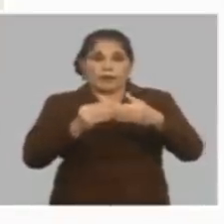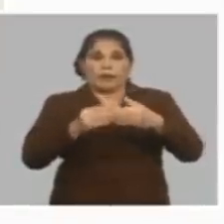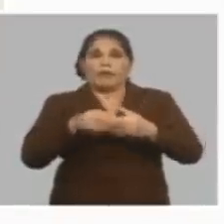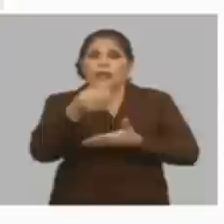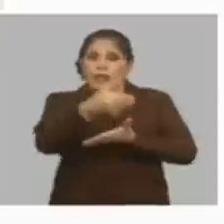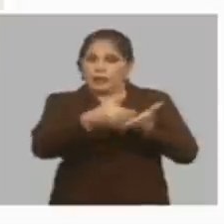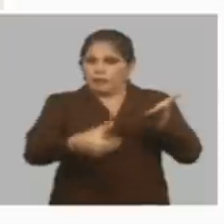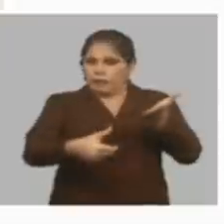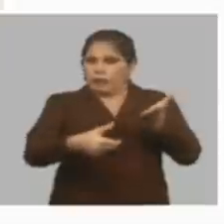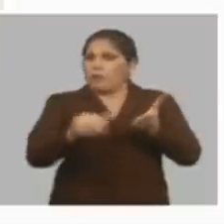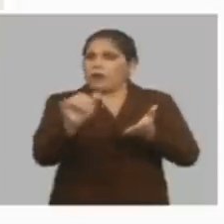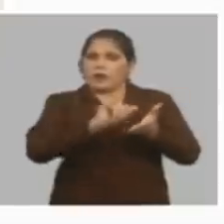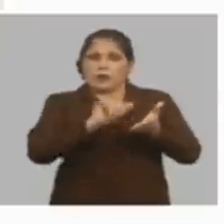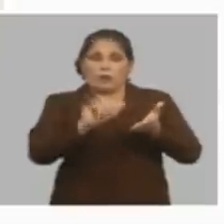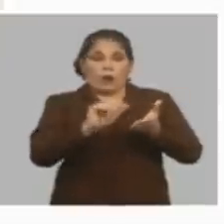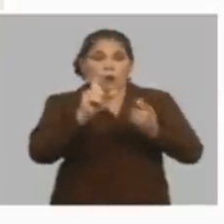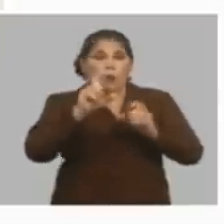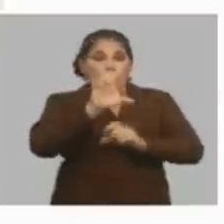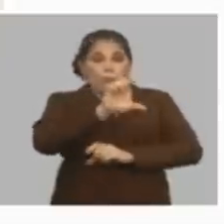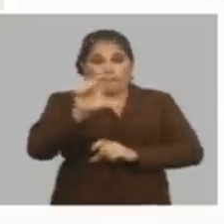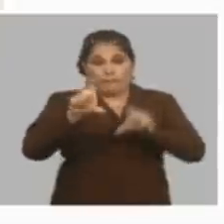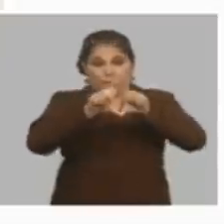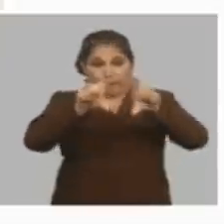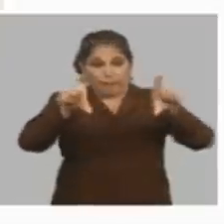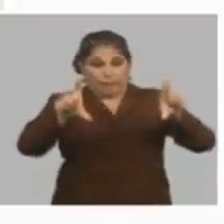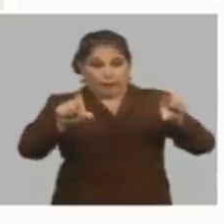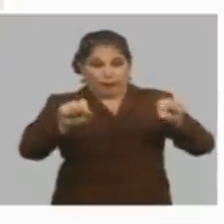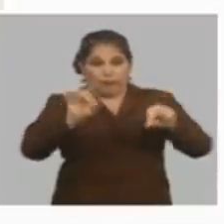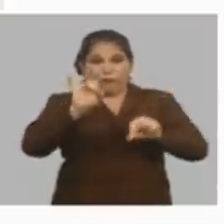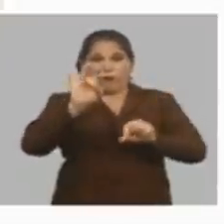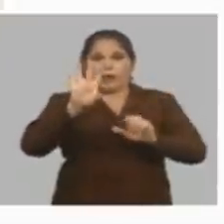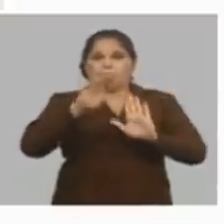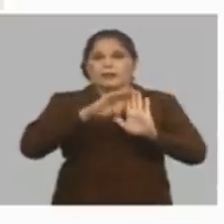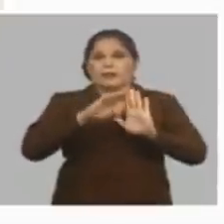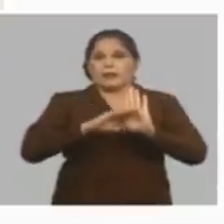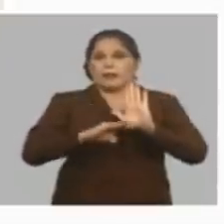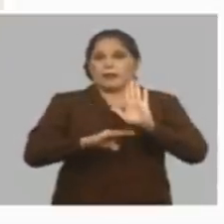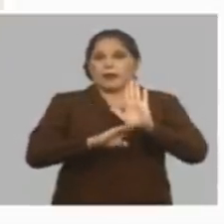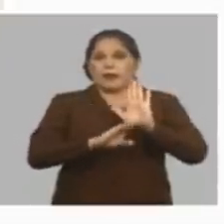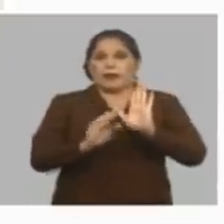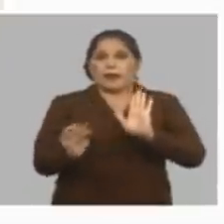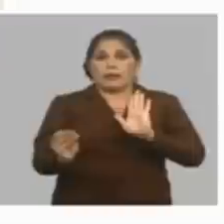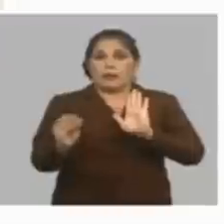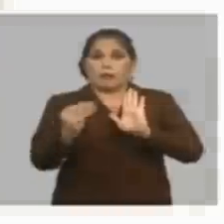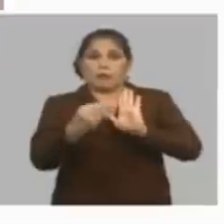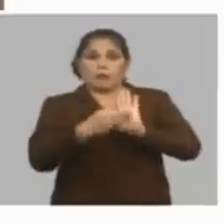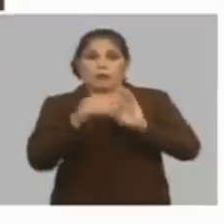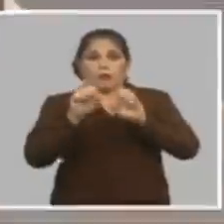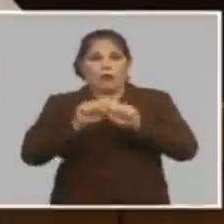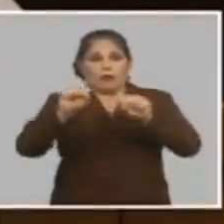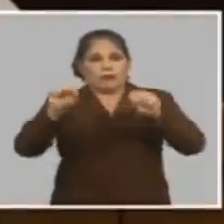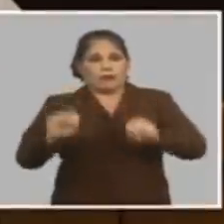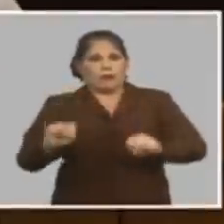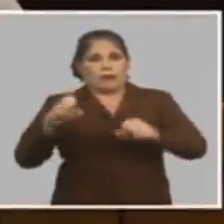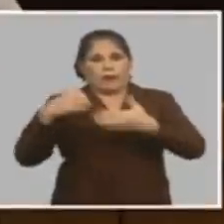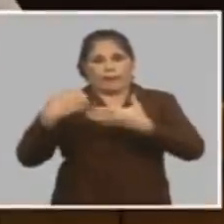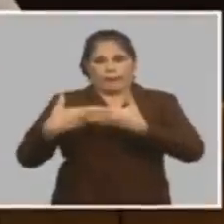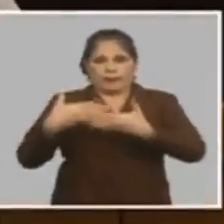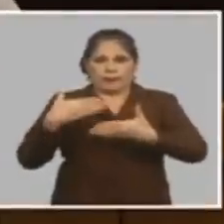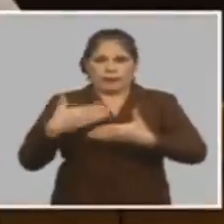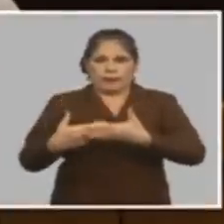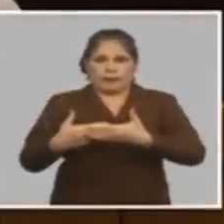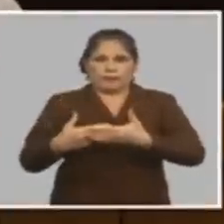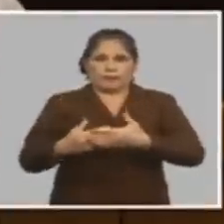en el informe de Alejandro y el último párrafo se refiere a las 15 medidas que se le aplicaron al sistema empresarial